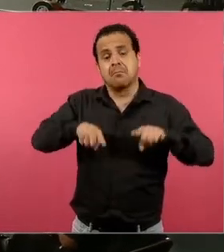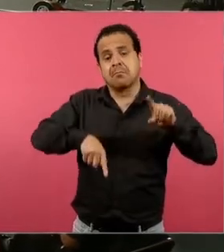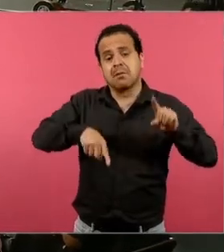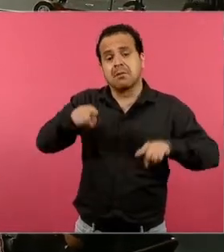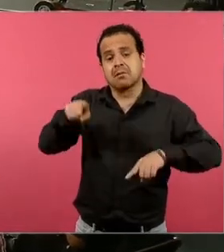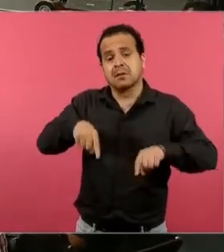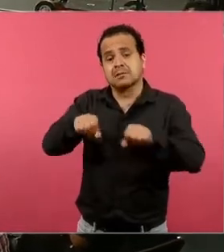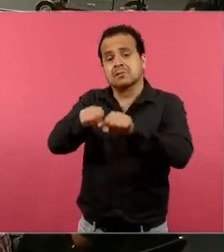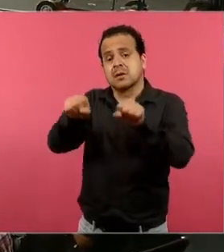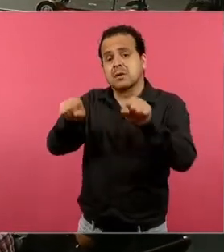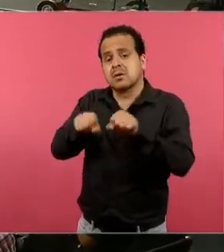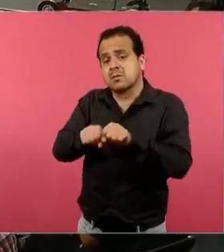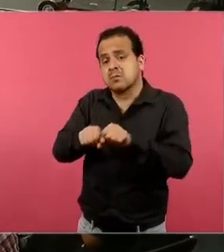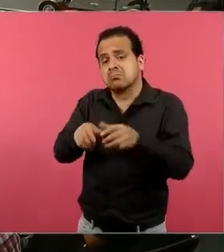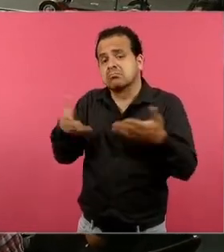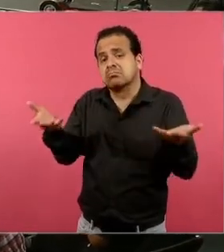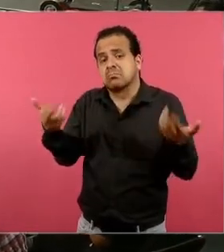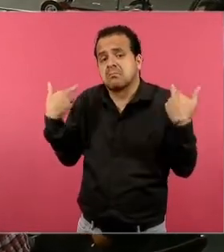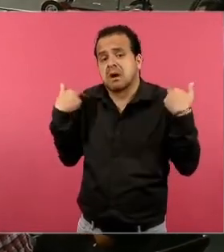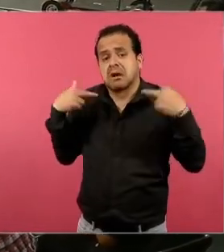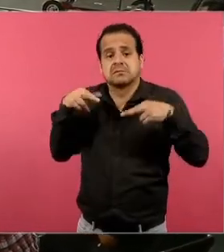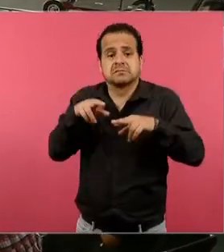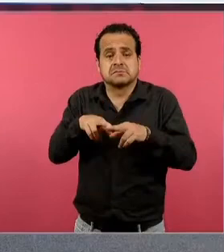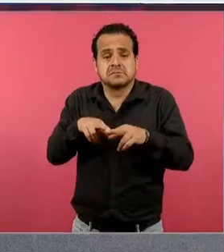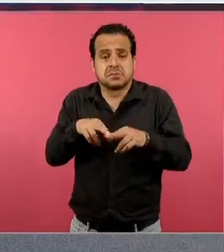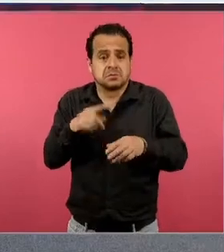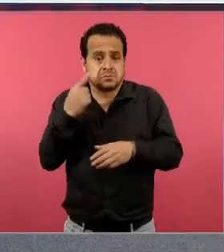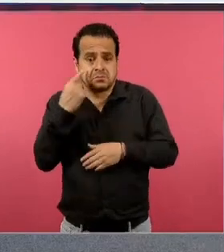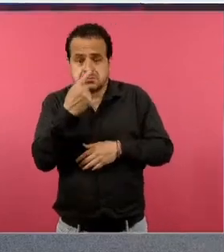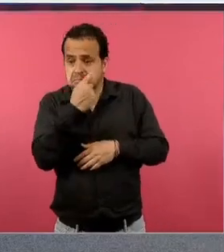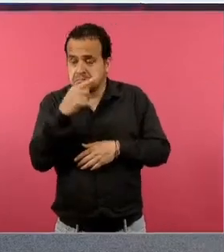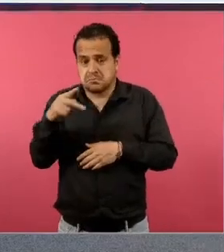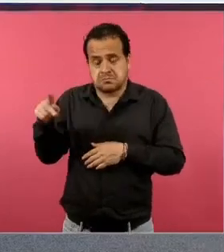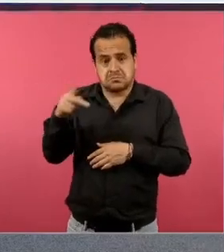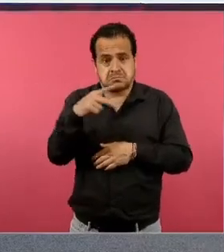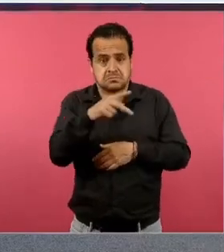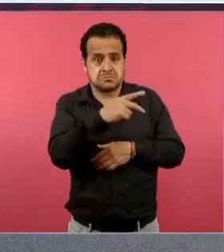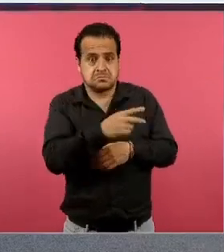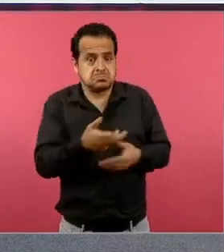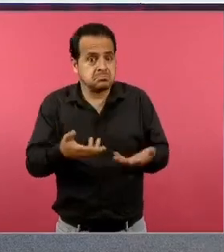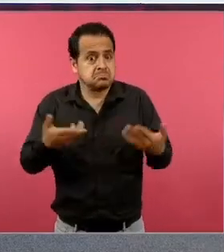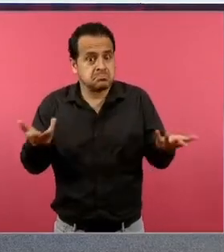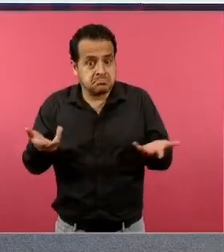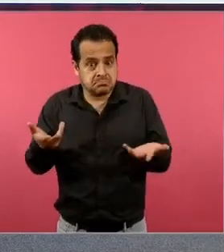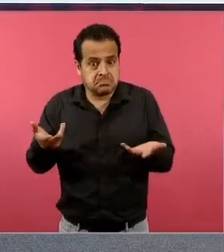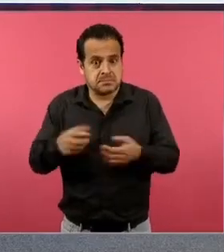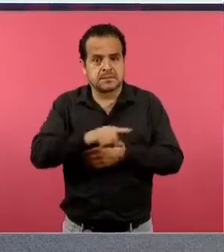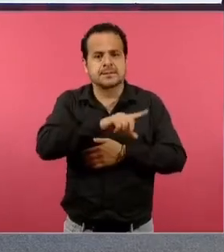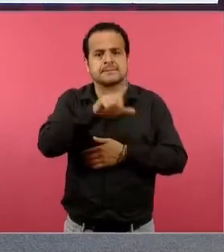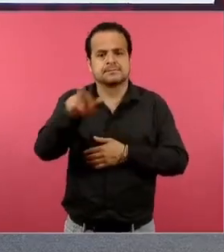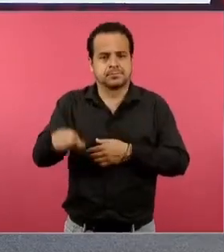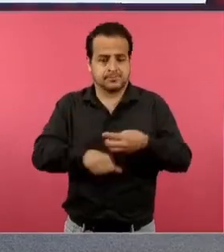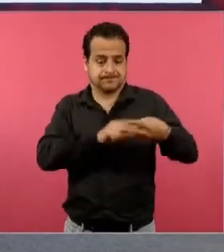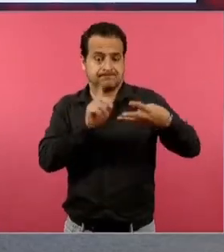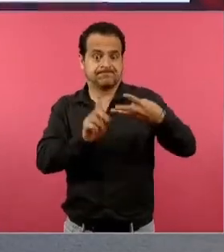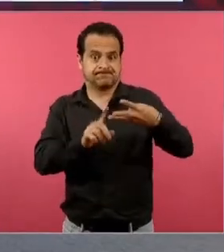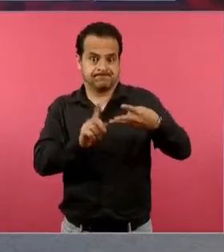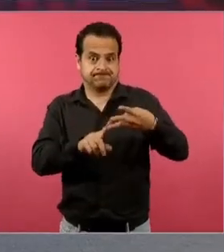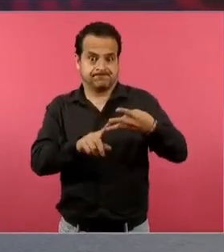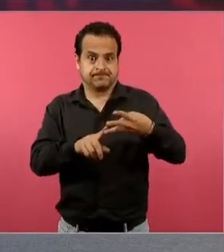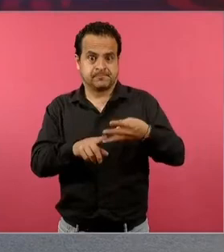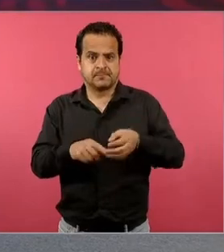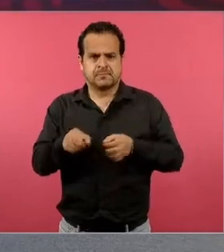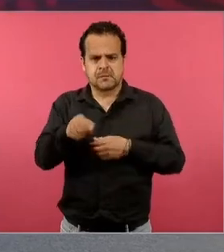Y a partir de esa lectura, la siguiente fase consiste en recuperar, recuperar el